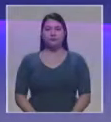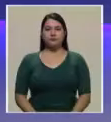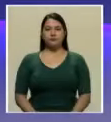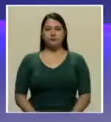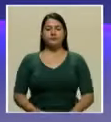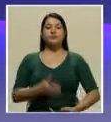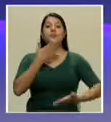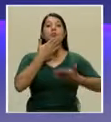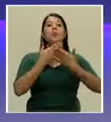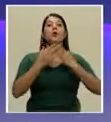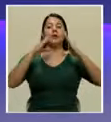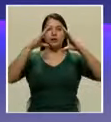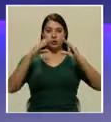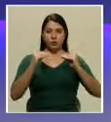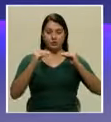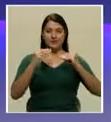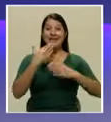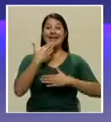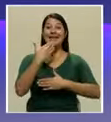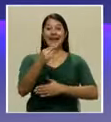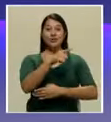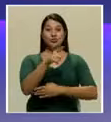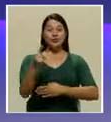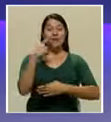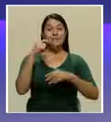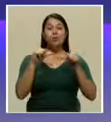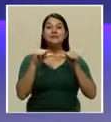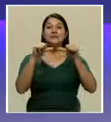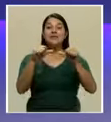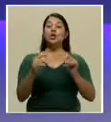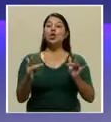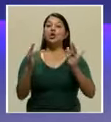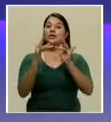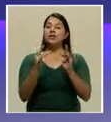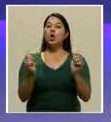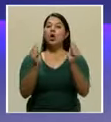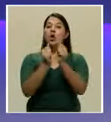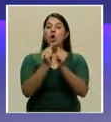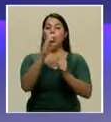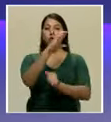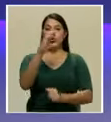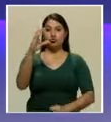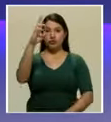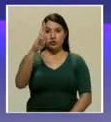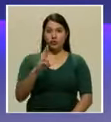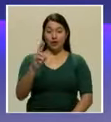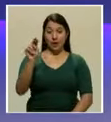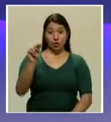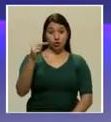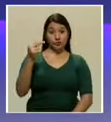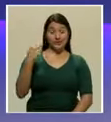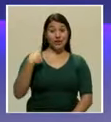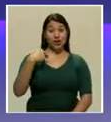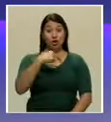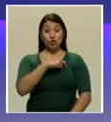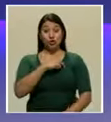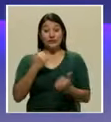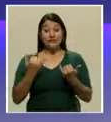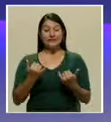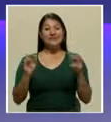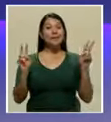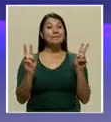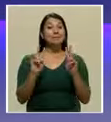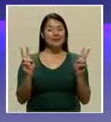Buenas noches, gracias por continuar conectados a la señal de Costa Rica Noticias. Estamos en vivo